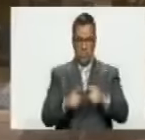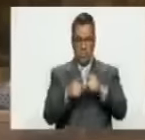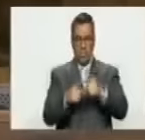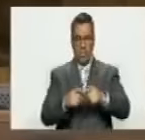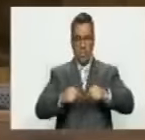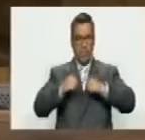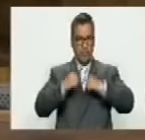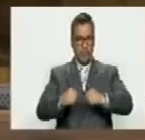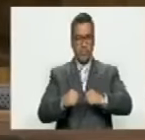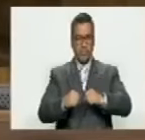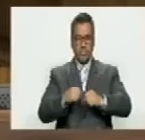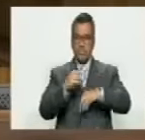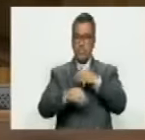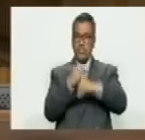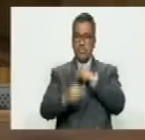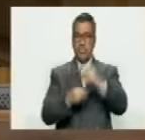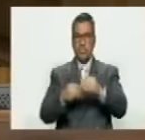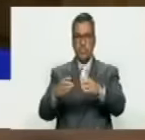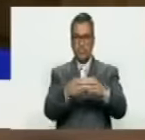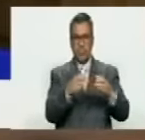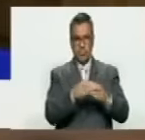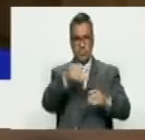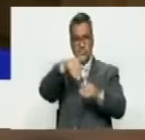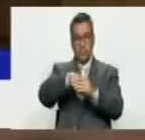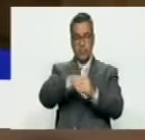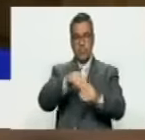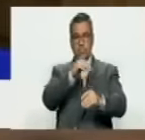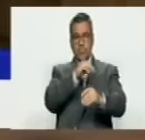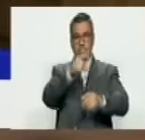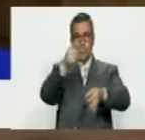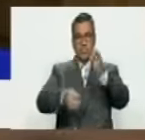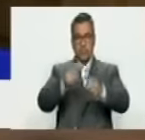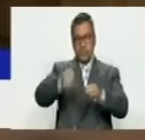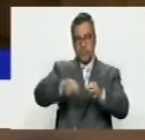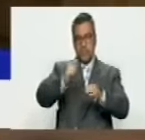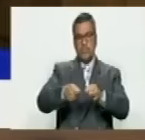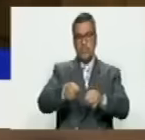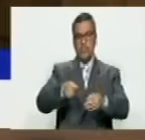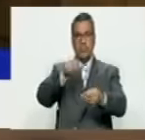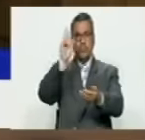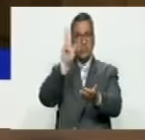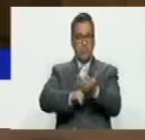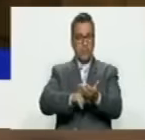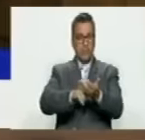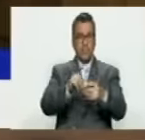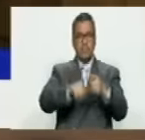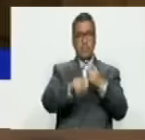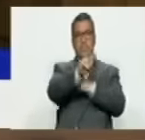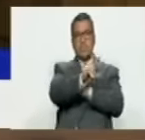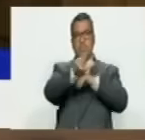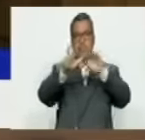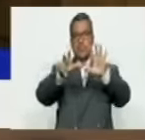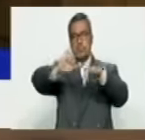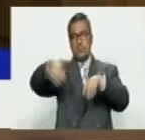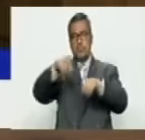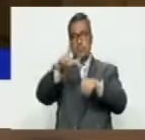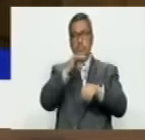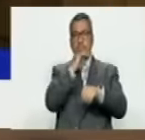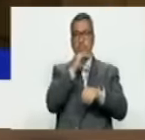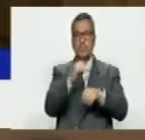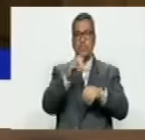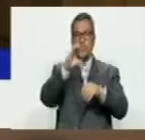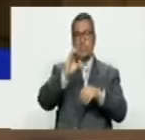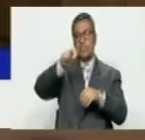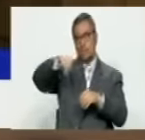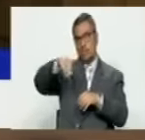firme, dictada por la Sala Electoral del Tribunal Supremo de Justicia, que ratificó los resultados del 28 de julio anunciados por el